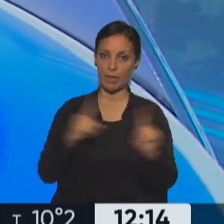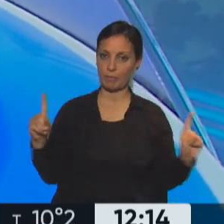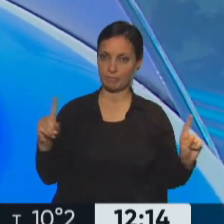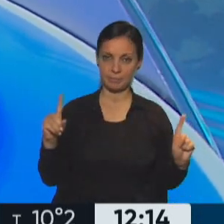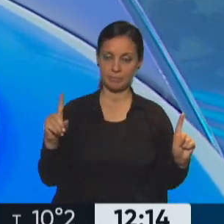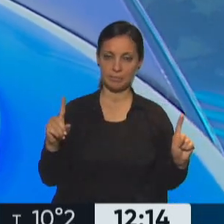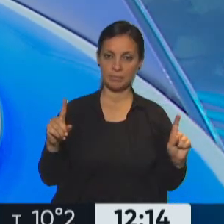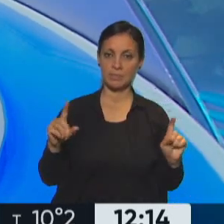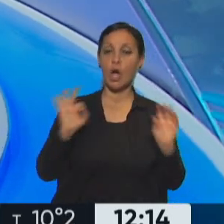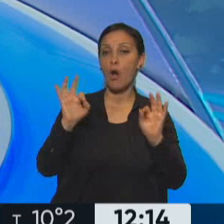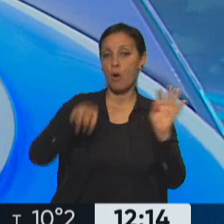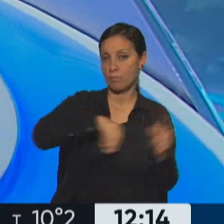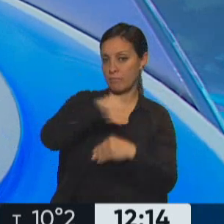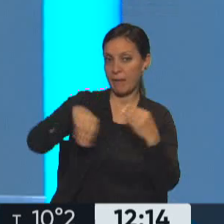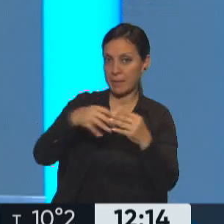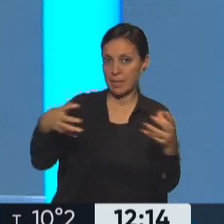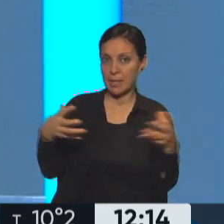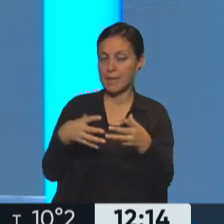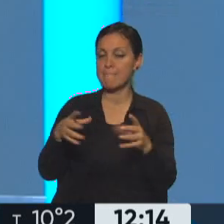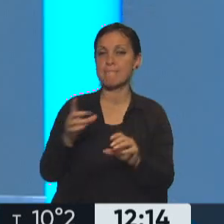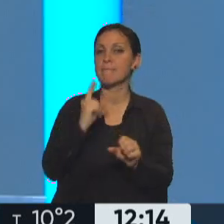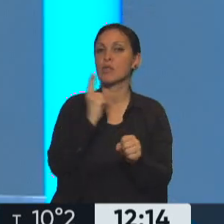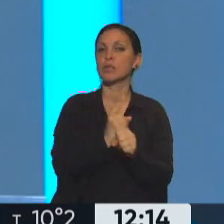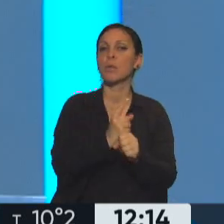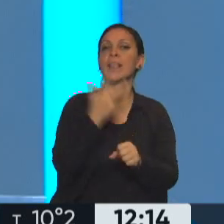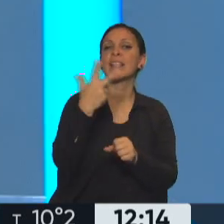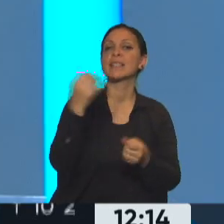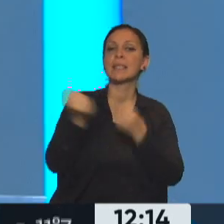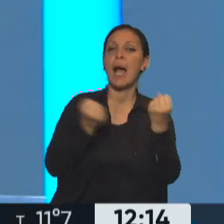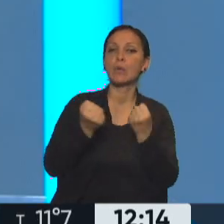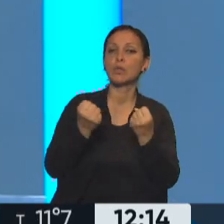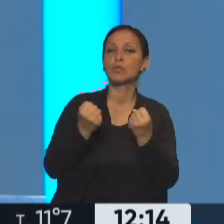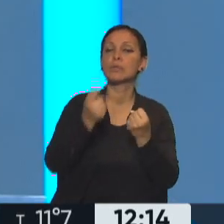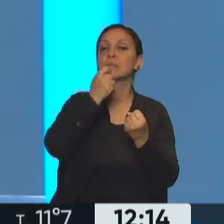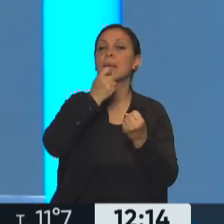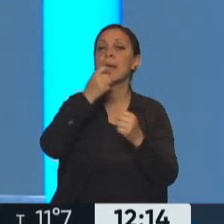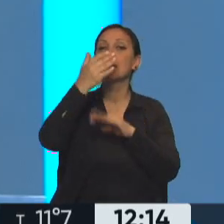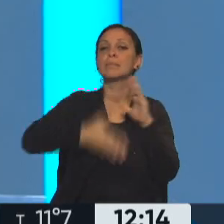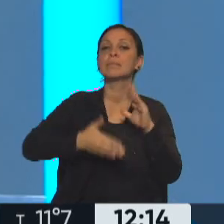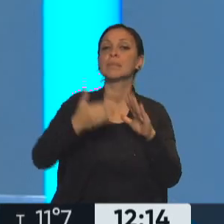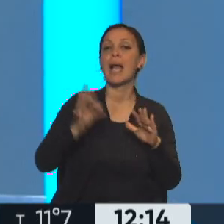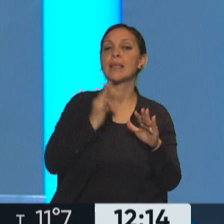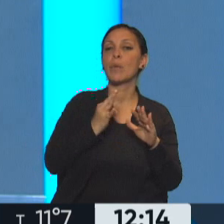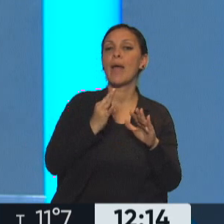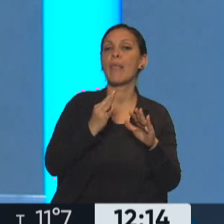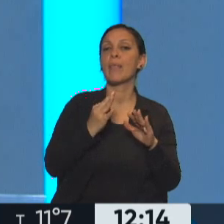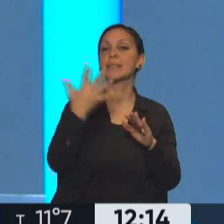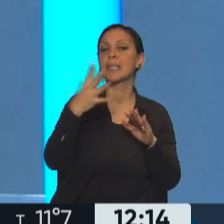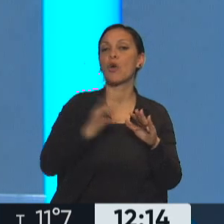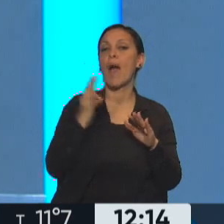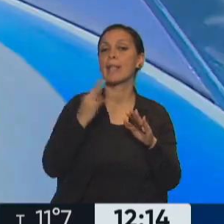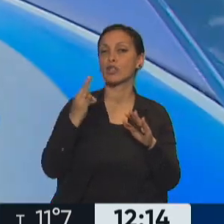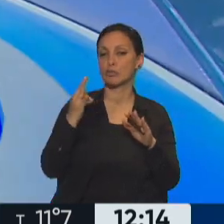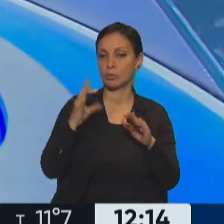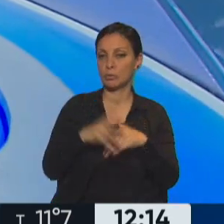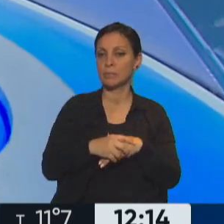el grupo familiar, tres o más vehículos con antigüedad menor a 5 años. Bien. O tampoco